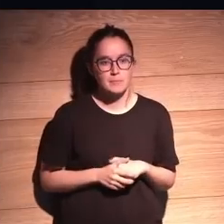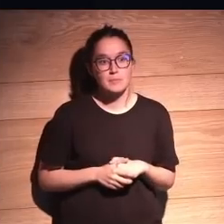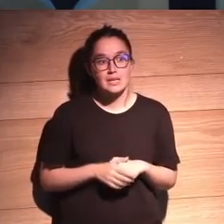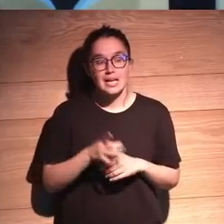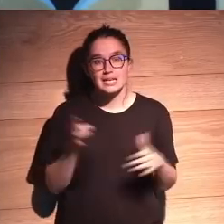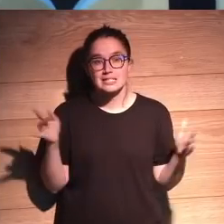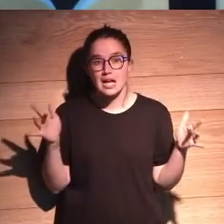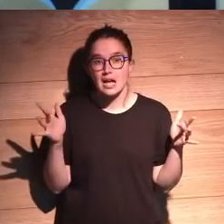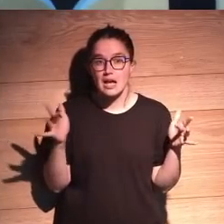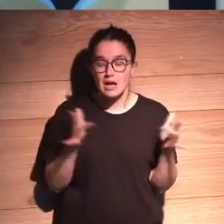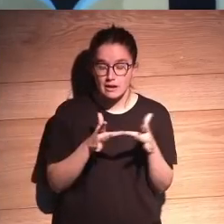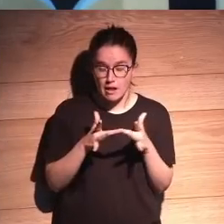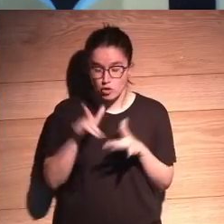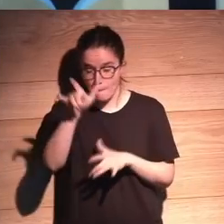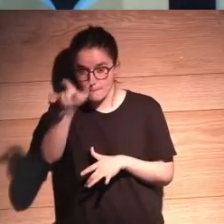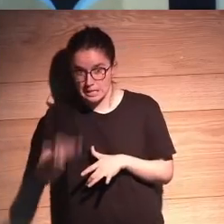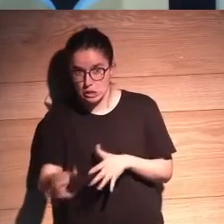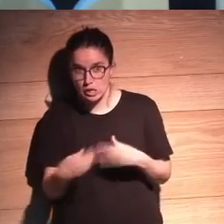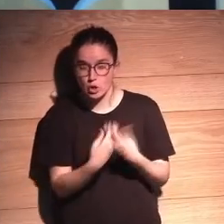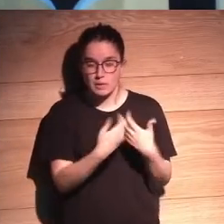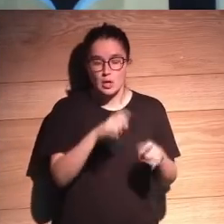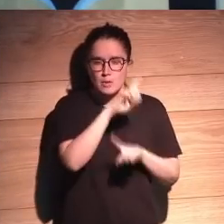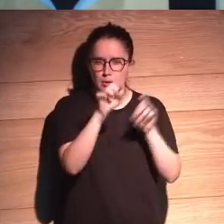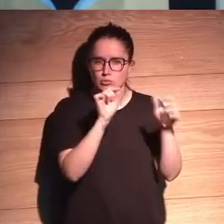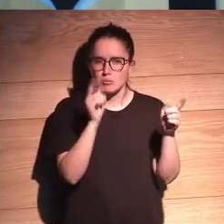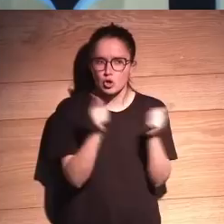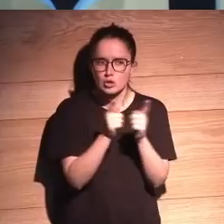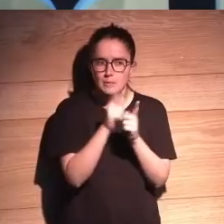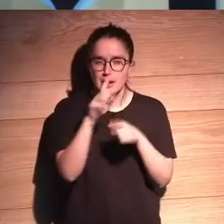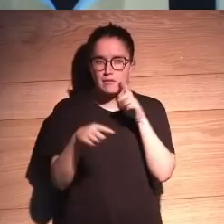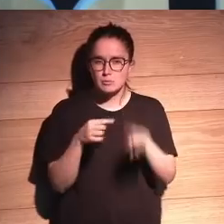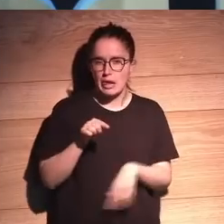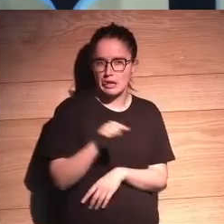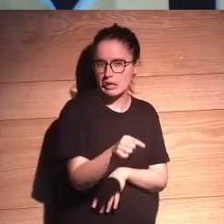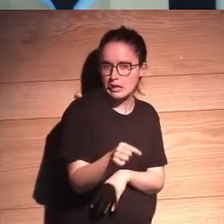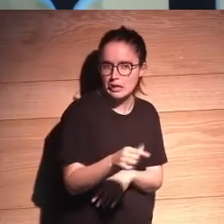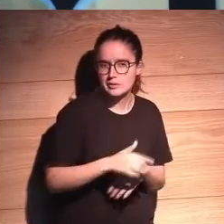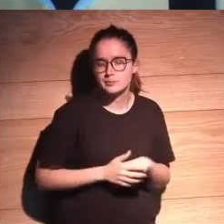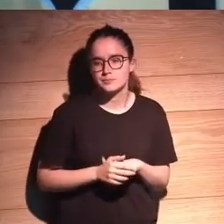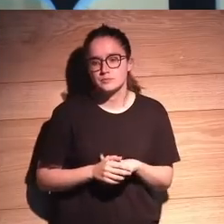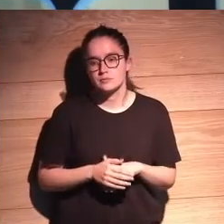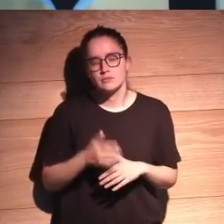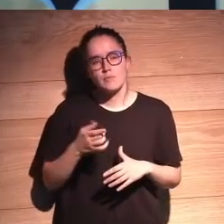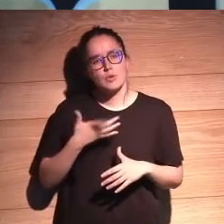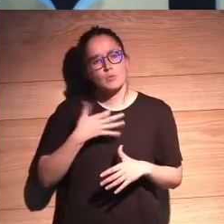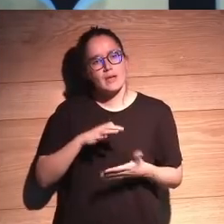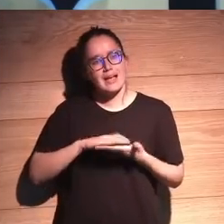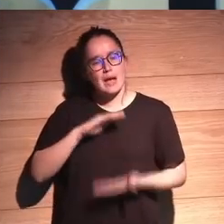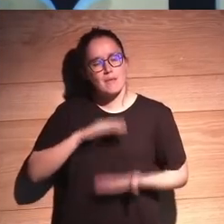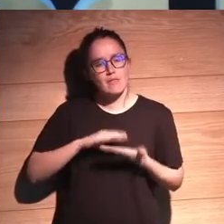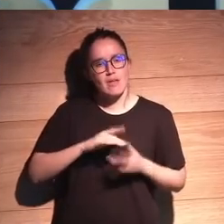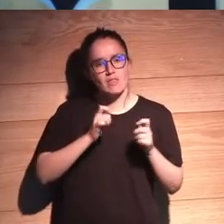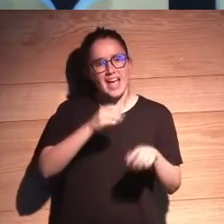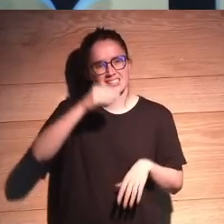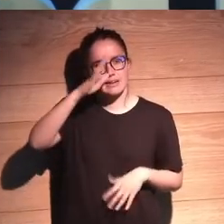En esa relación hombre-máquina, tengo una pregunta muy rápida para luego provocarte. ¿Seremos capaces de dotar de